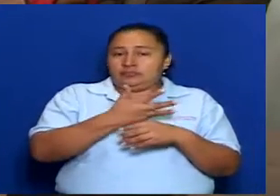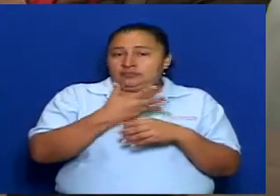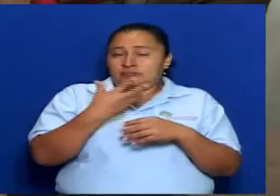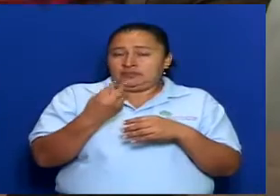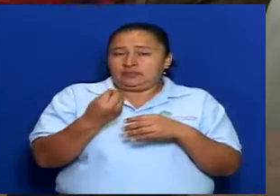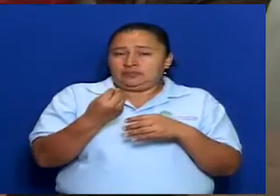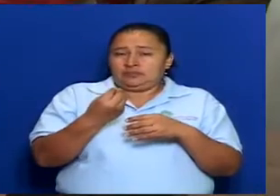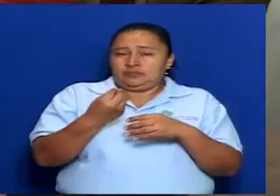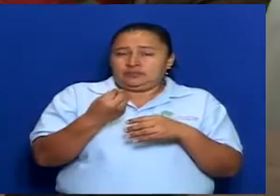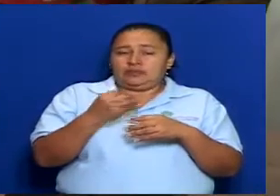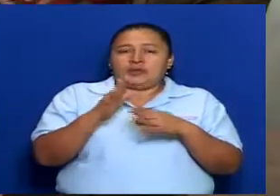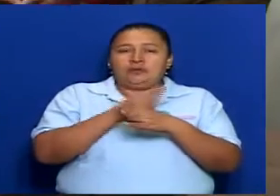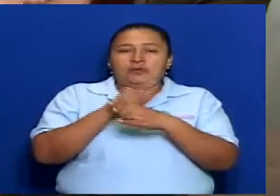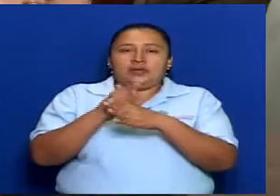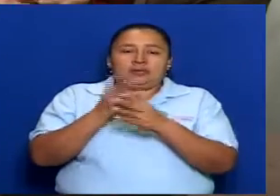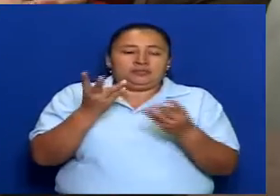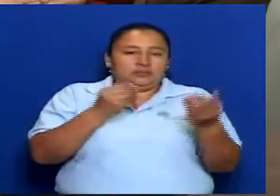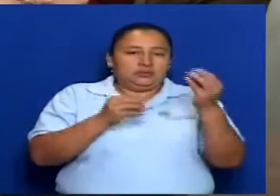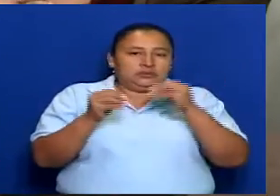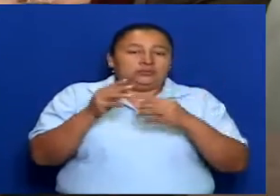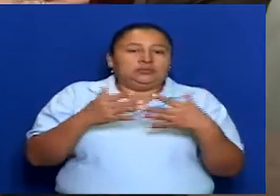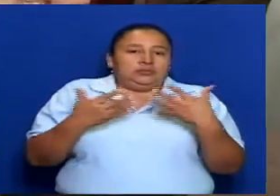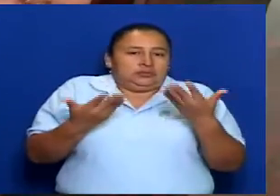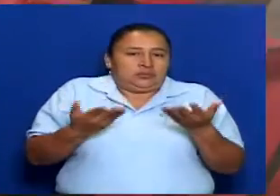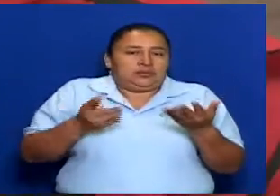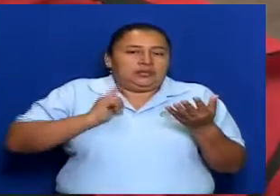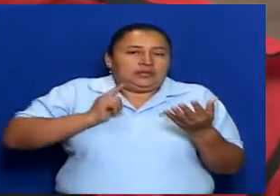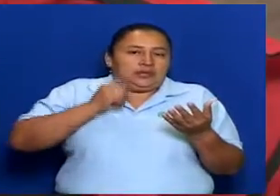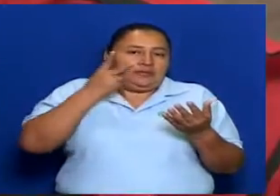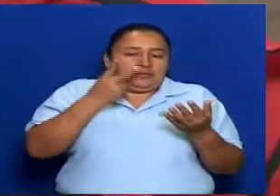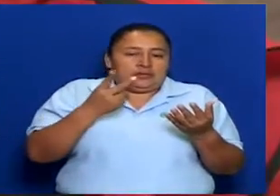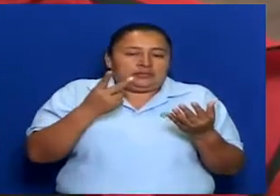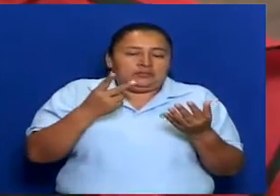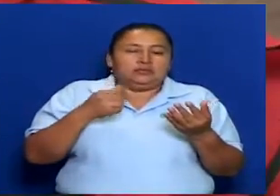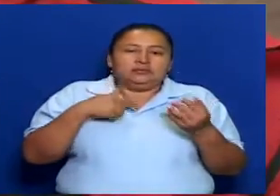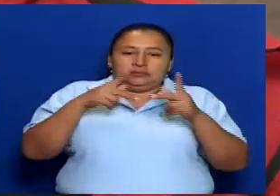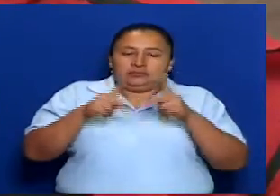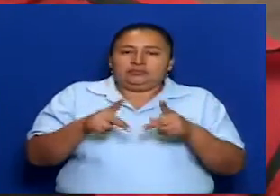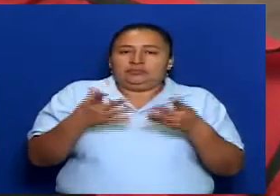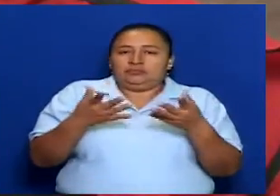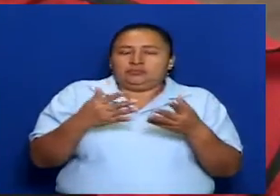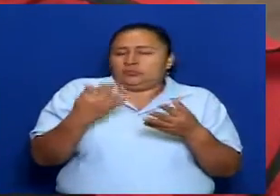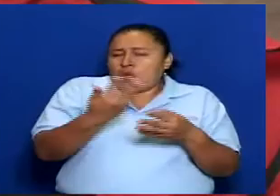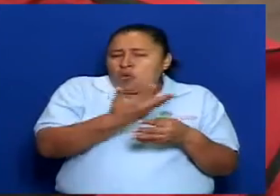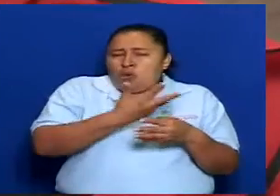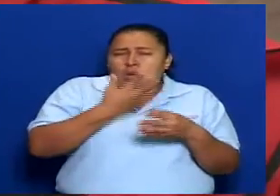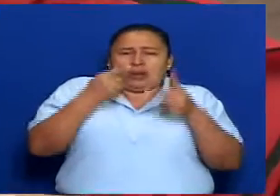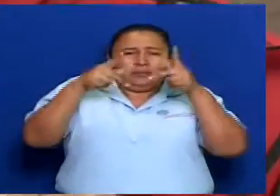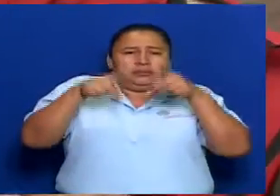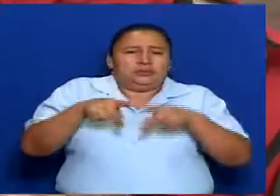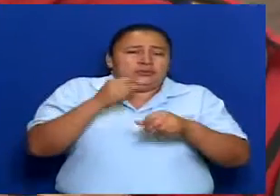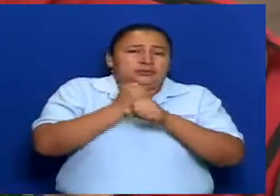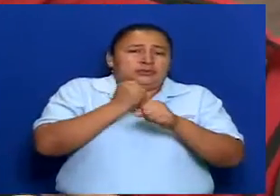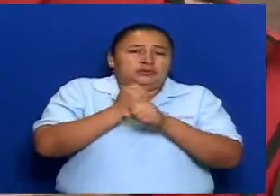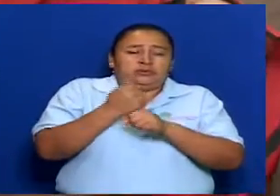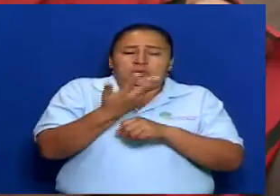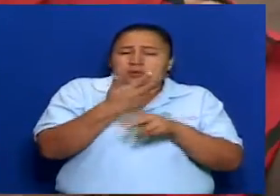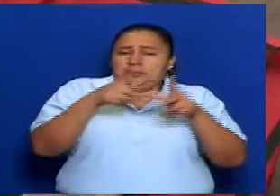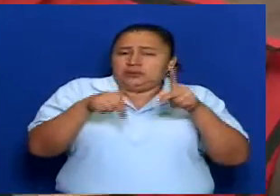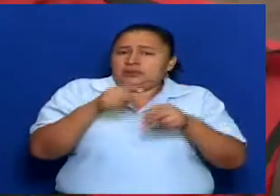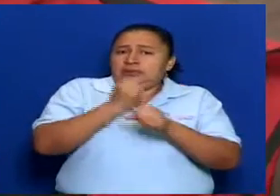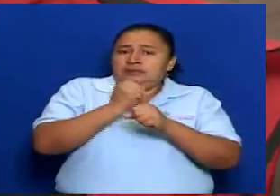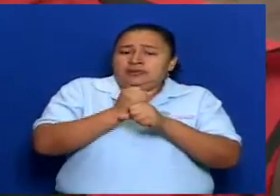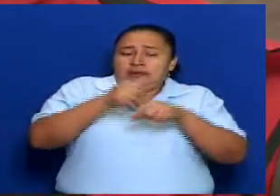todo lo administrativo también, porque tiene que ver la parte de modernización, digamos que todo el personal y todos los trabajadores